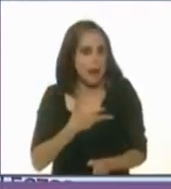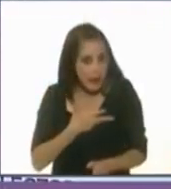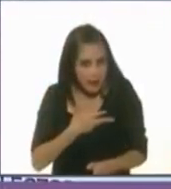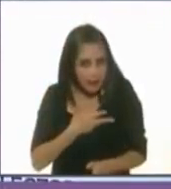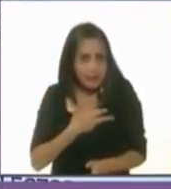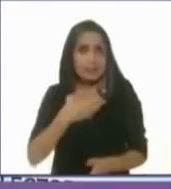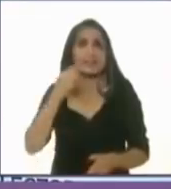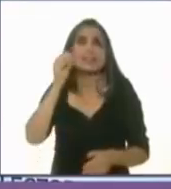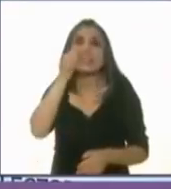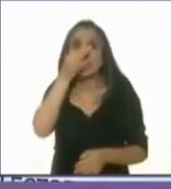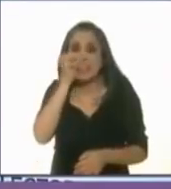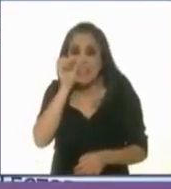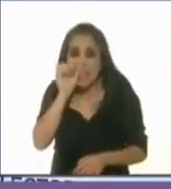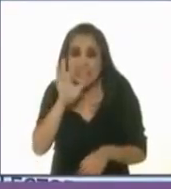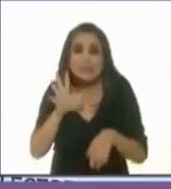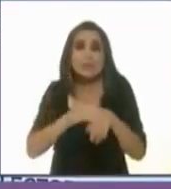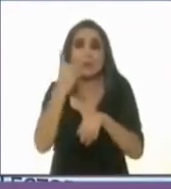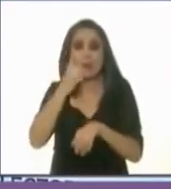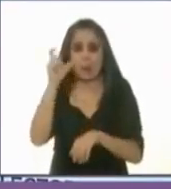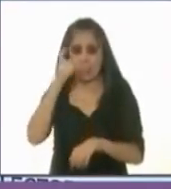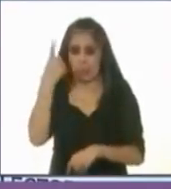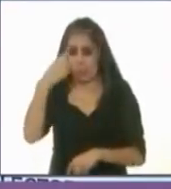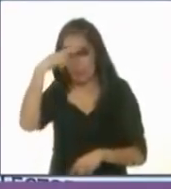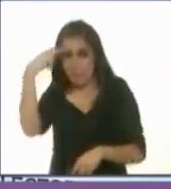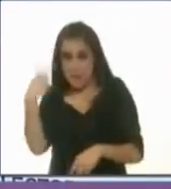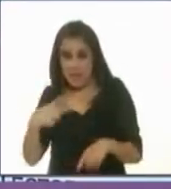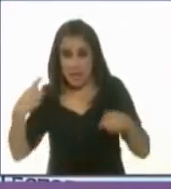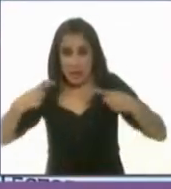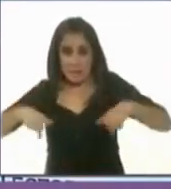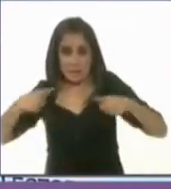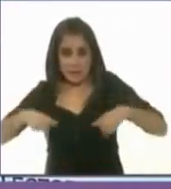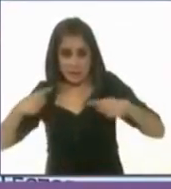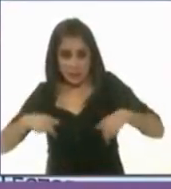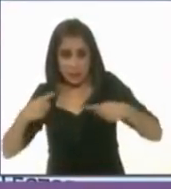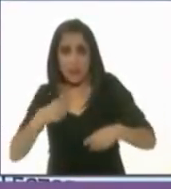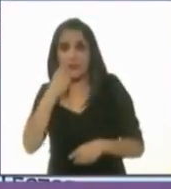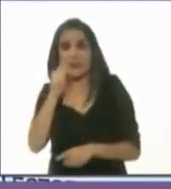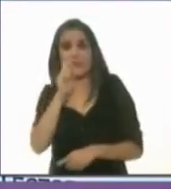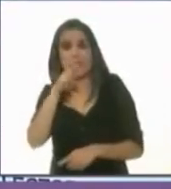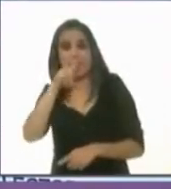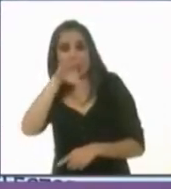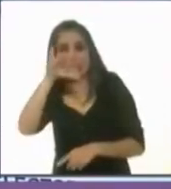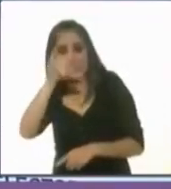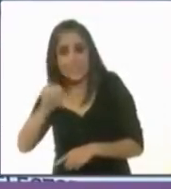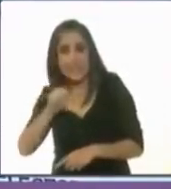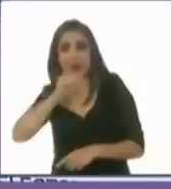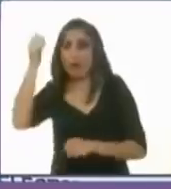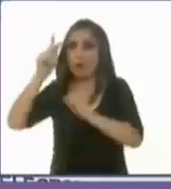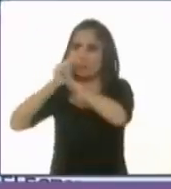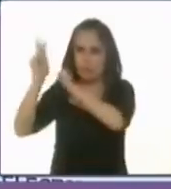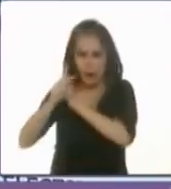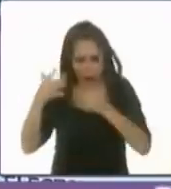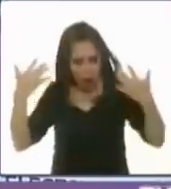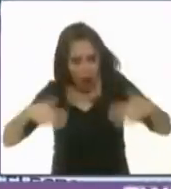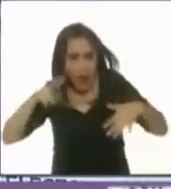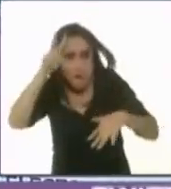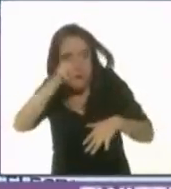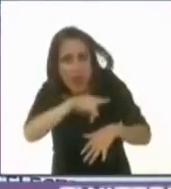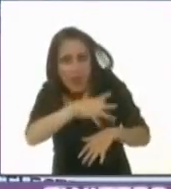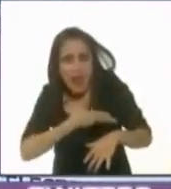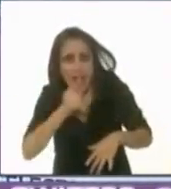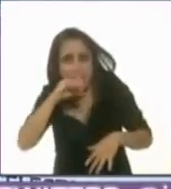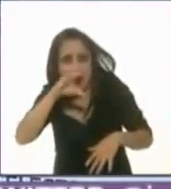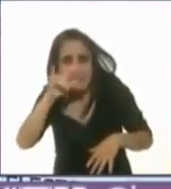es casi un escándalo cuando un mexicano habla de la tenencia en otros países. Miquel Arreola,